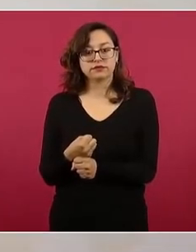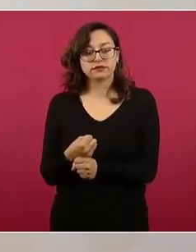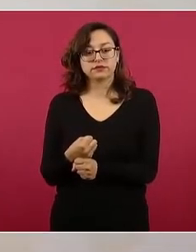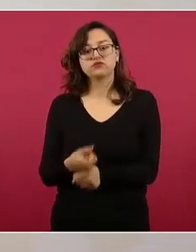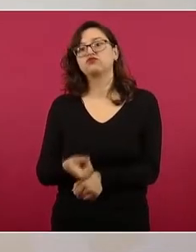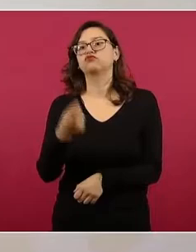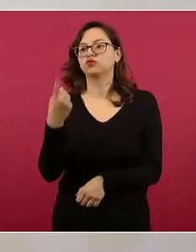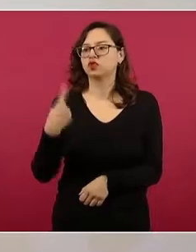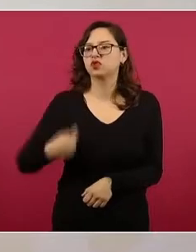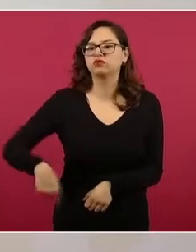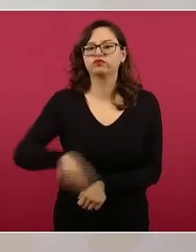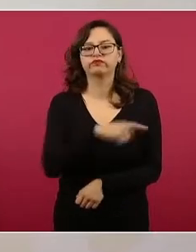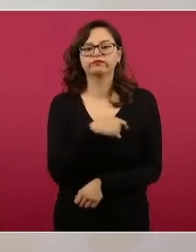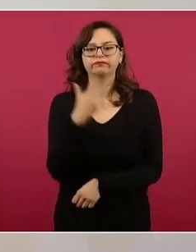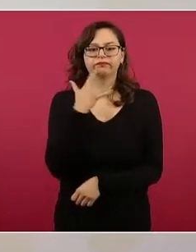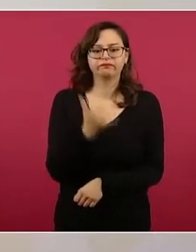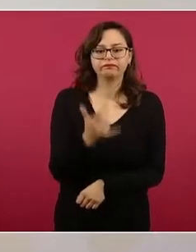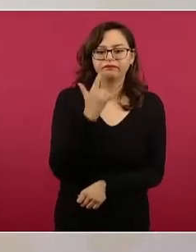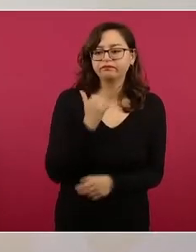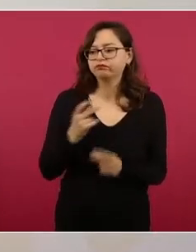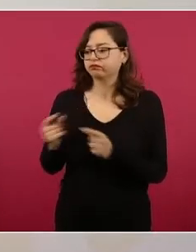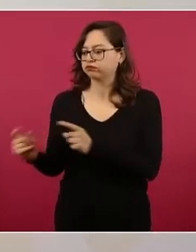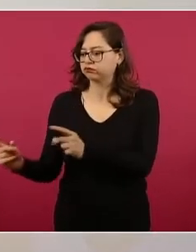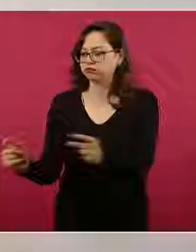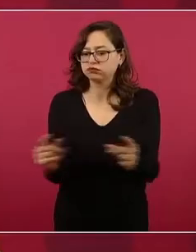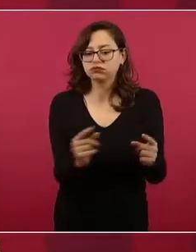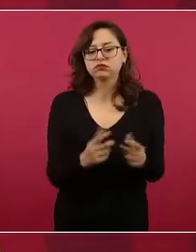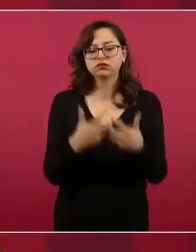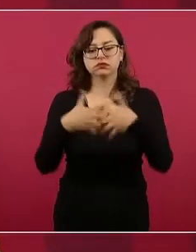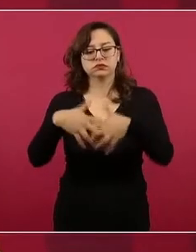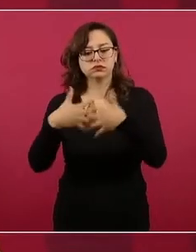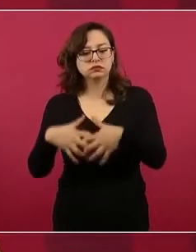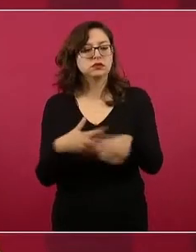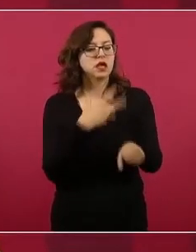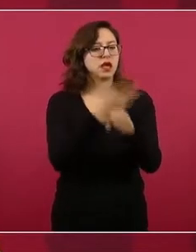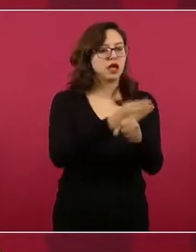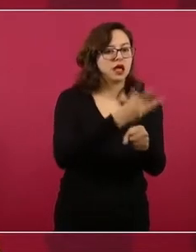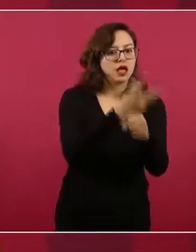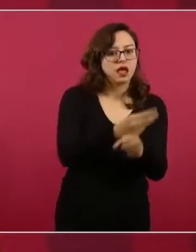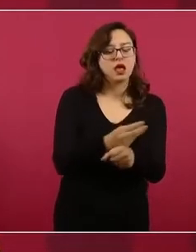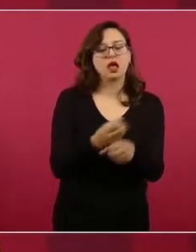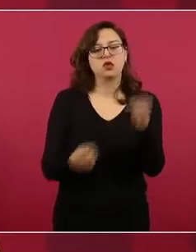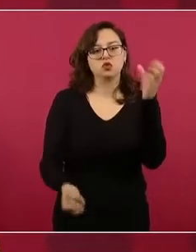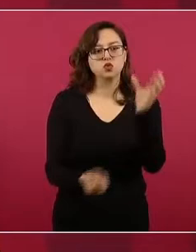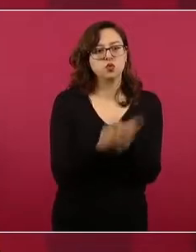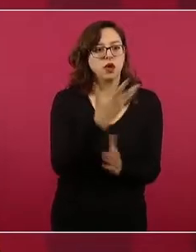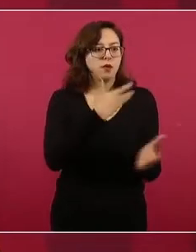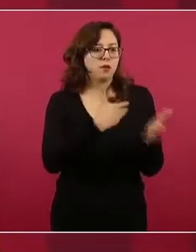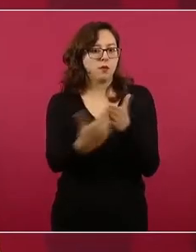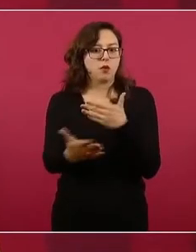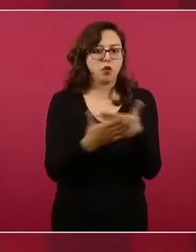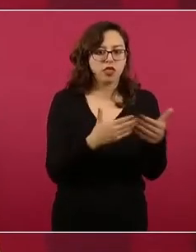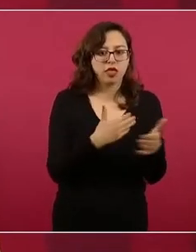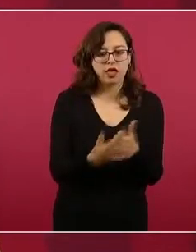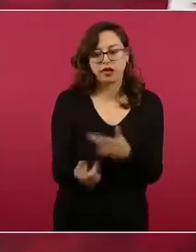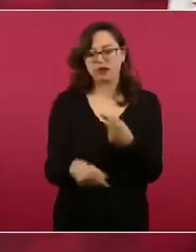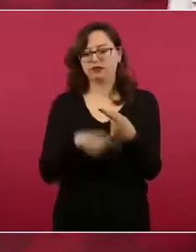invertido en la rehabilitación de las refinerías y logramos ya